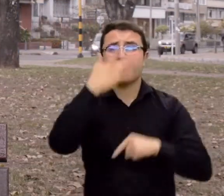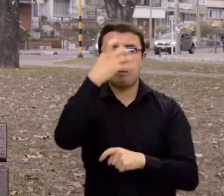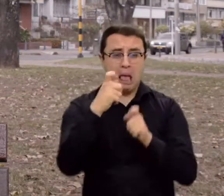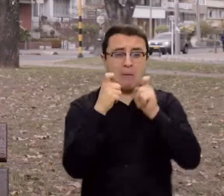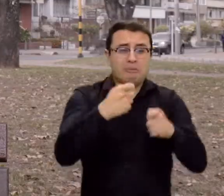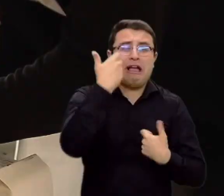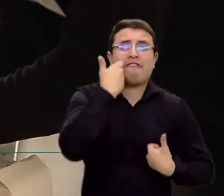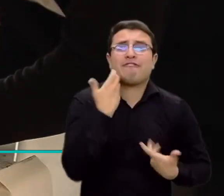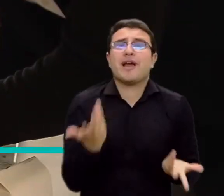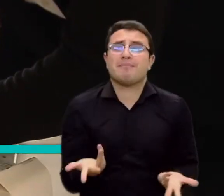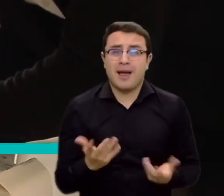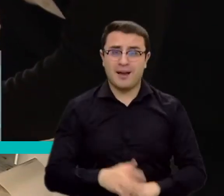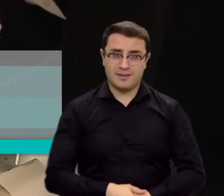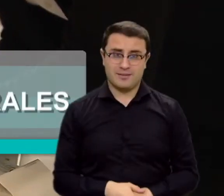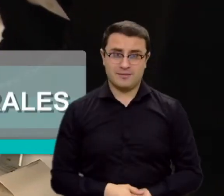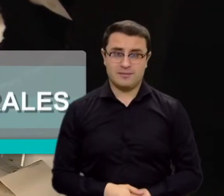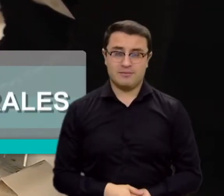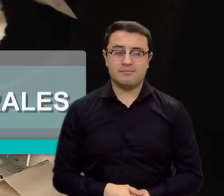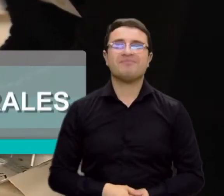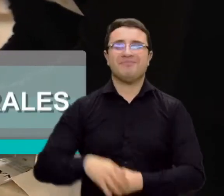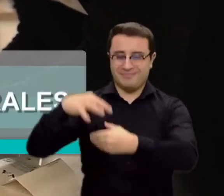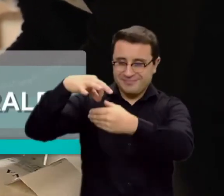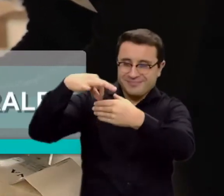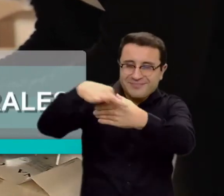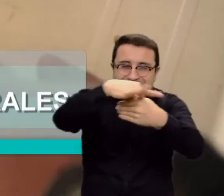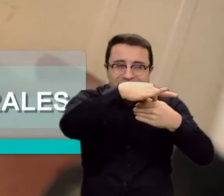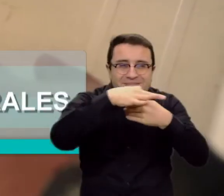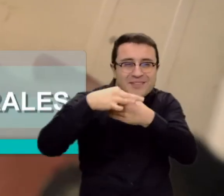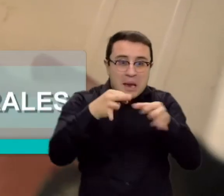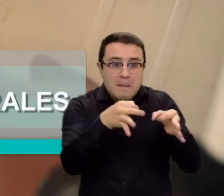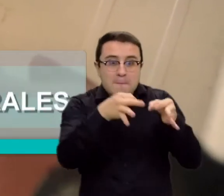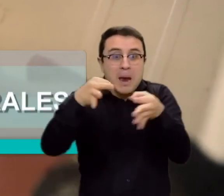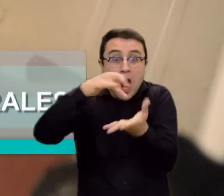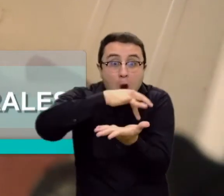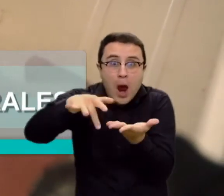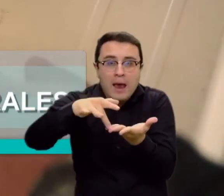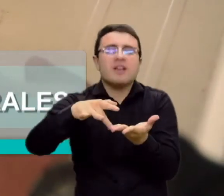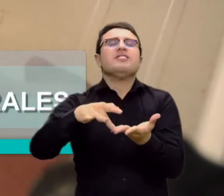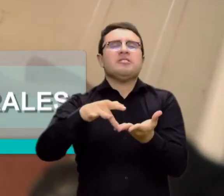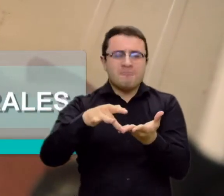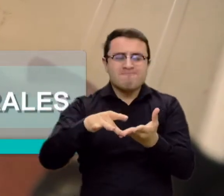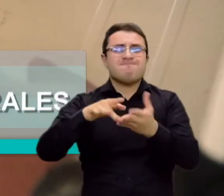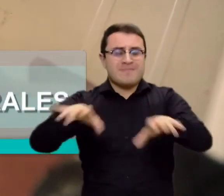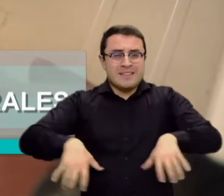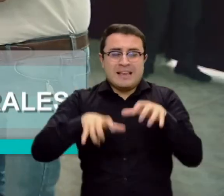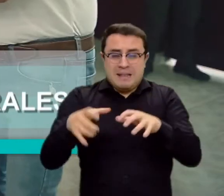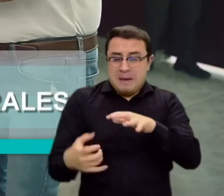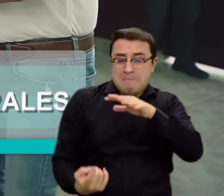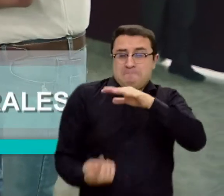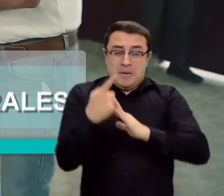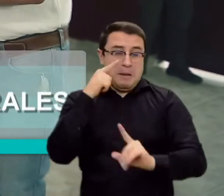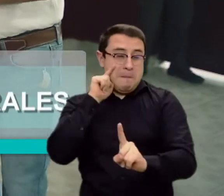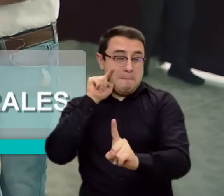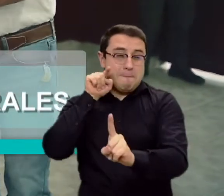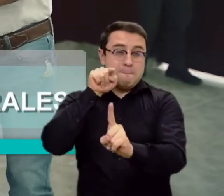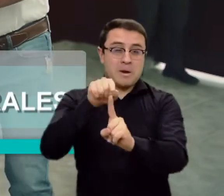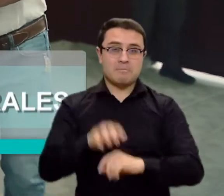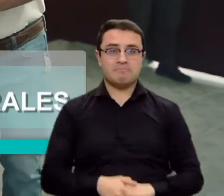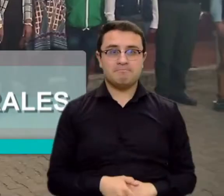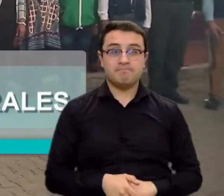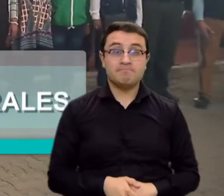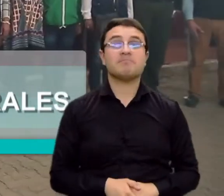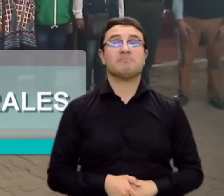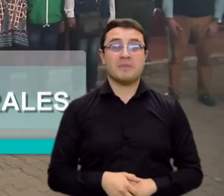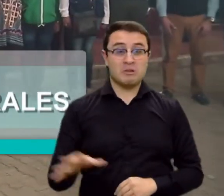votar porque están enfermas. La realización de estas elecciones atípicas ha representado todo un reto para las entidades electorales y la misma comunidad.